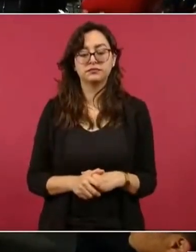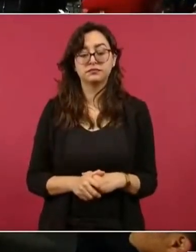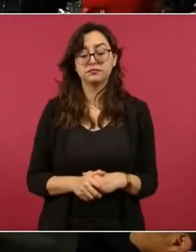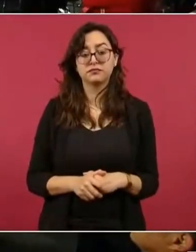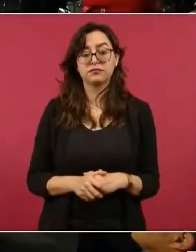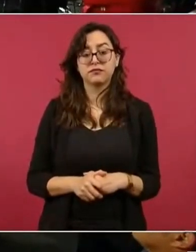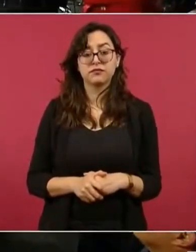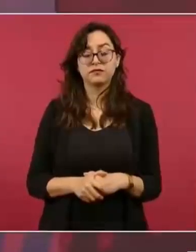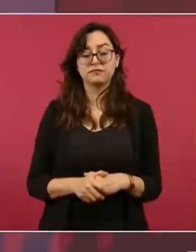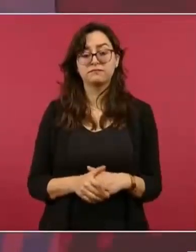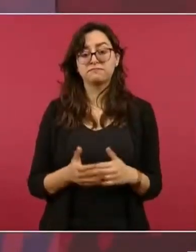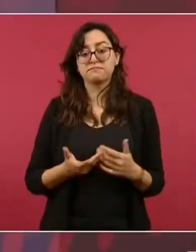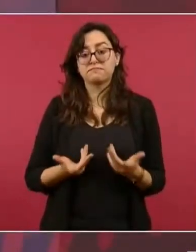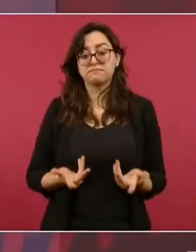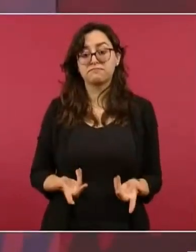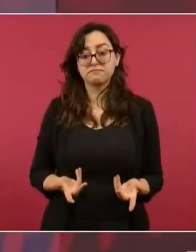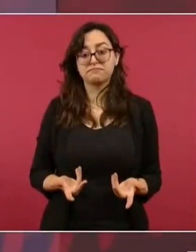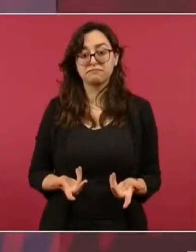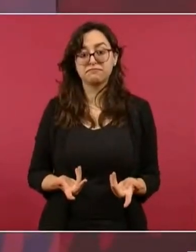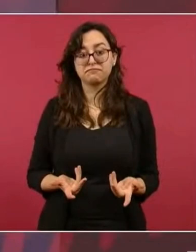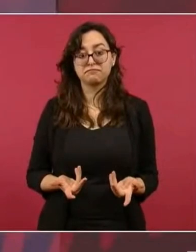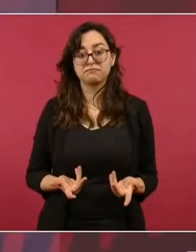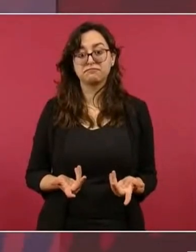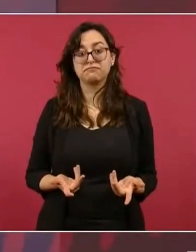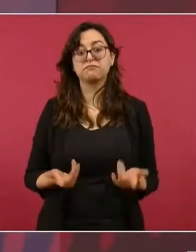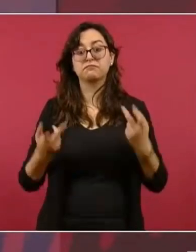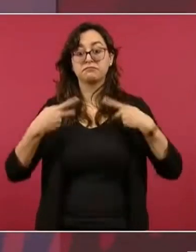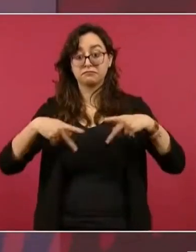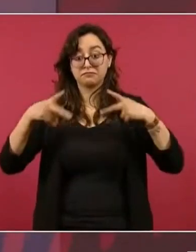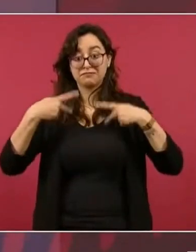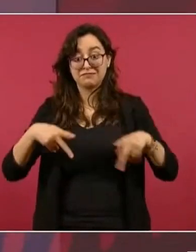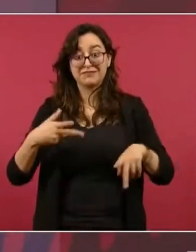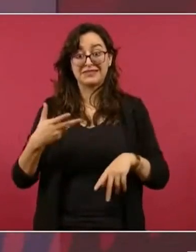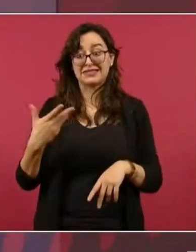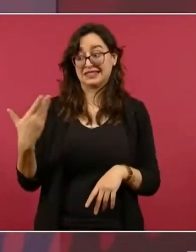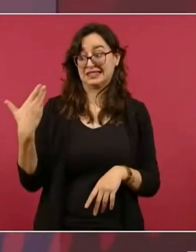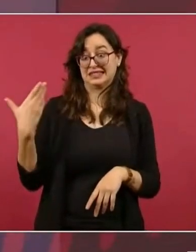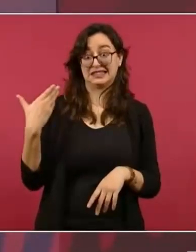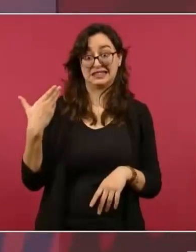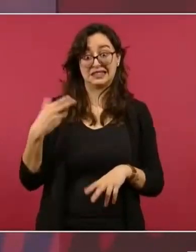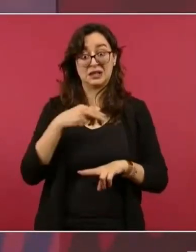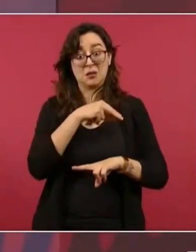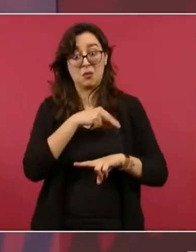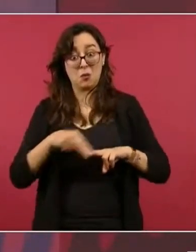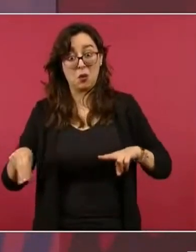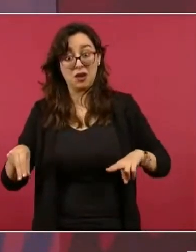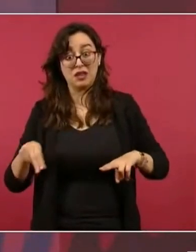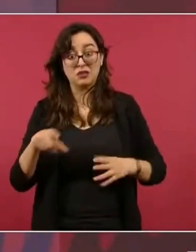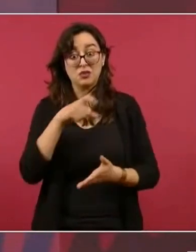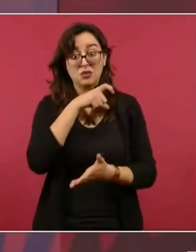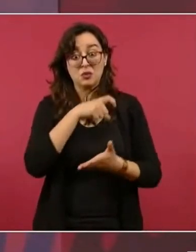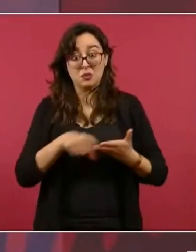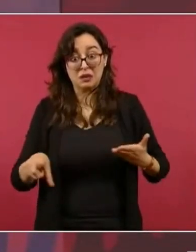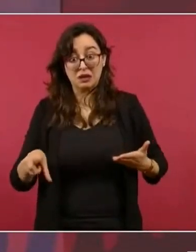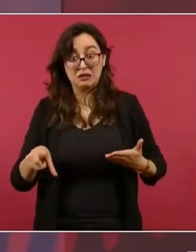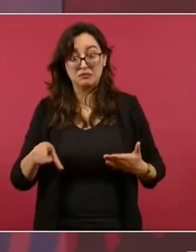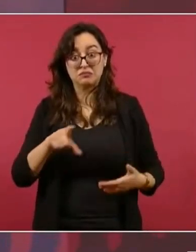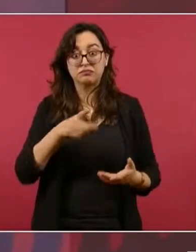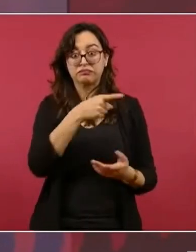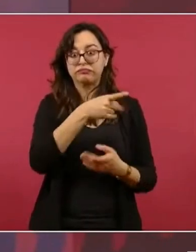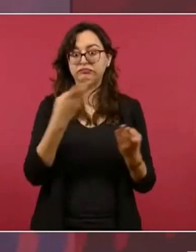a quienes compraron boletos se les va a reconocer